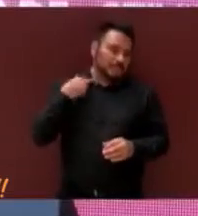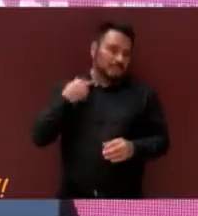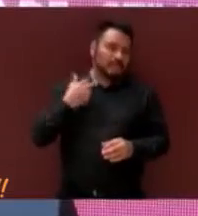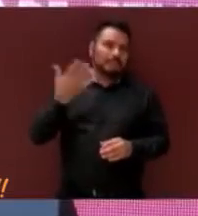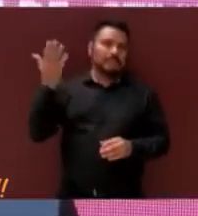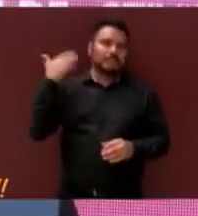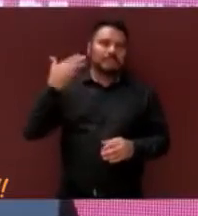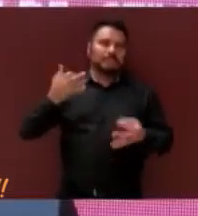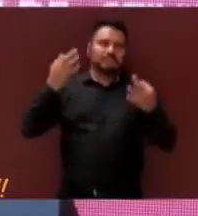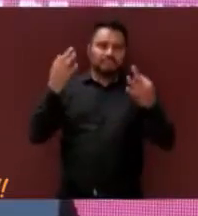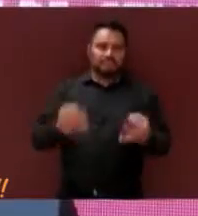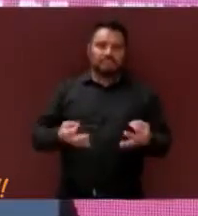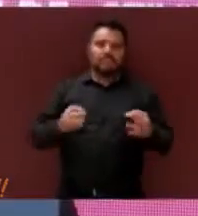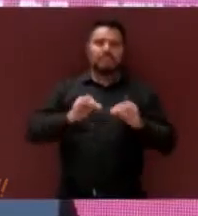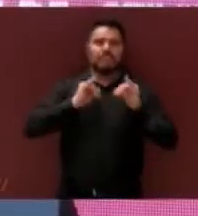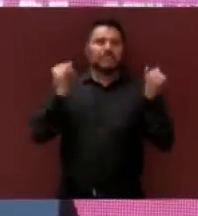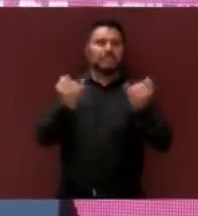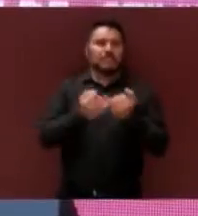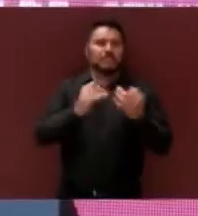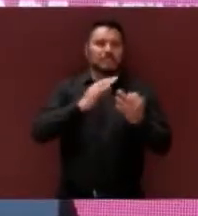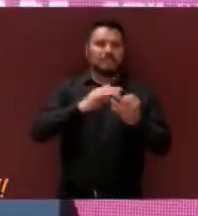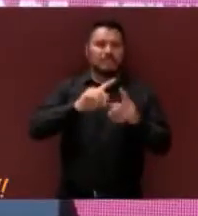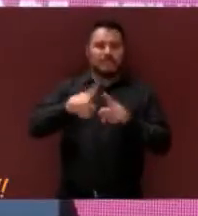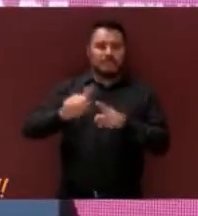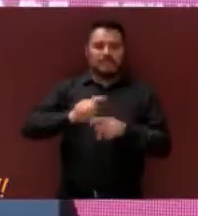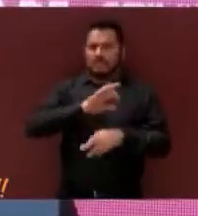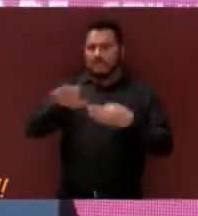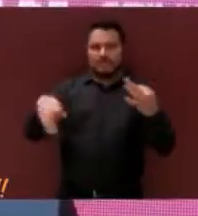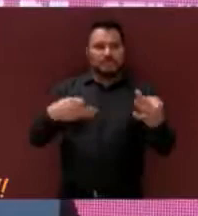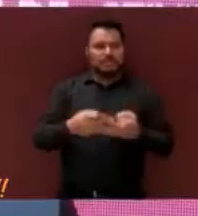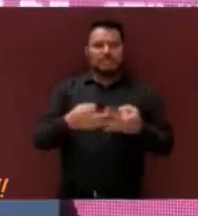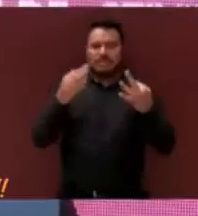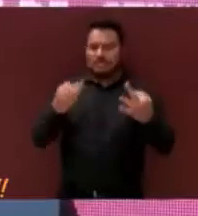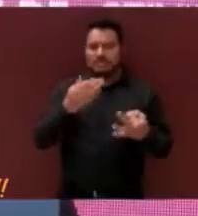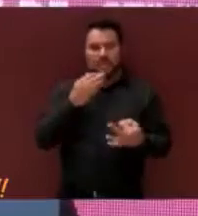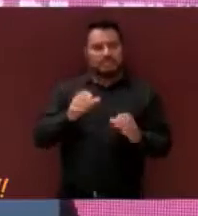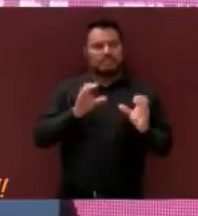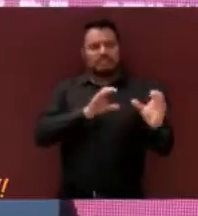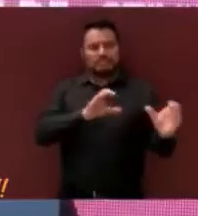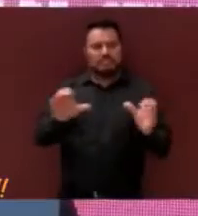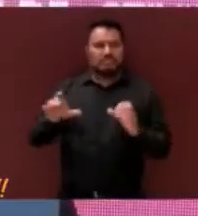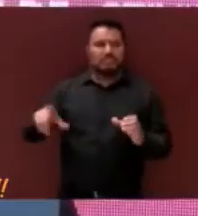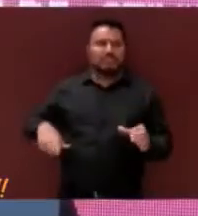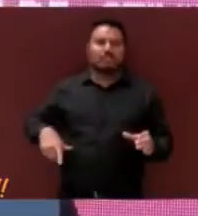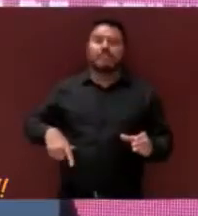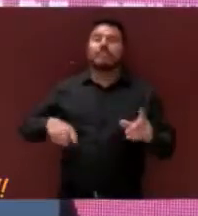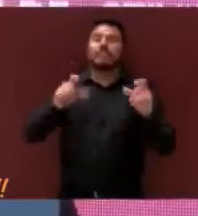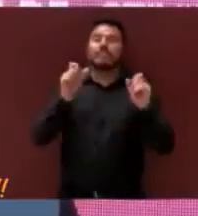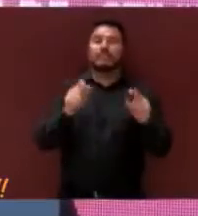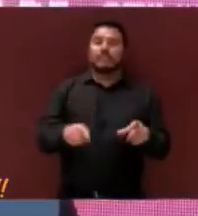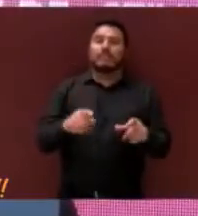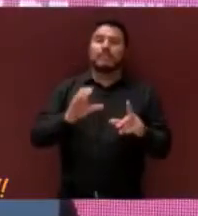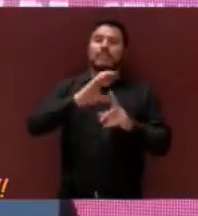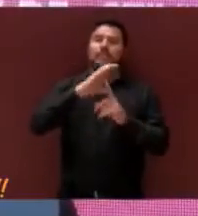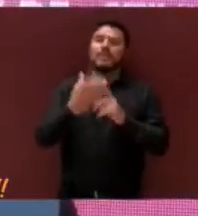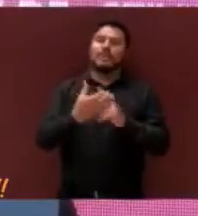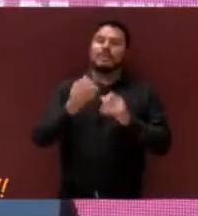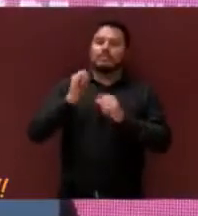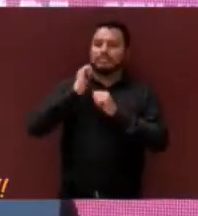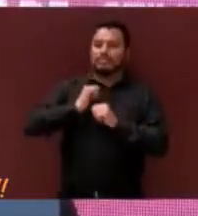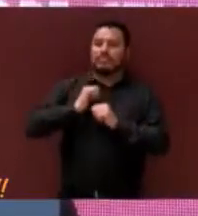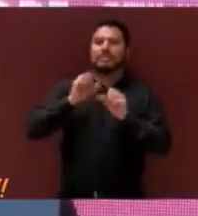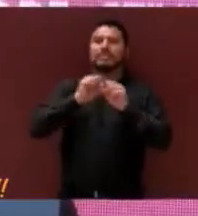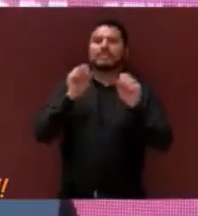en todas las sesiones convocadas por la Unidad de Transparencia del Ayuntamiento, así como por el Comité Coordinador del